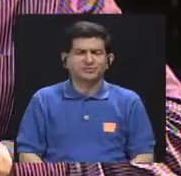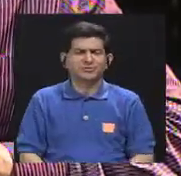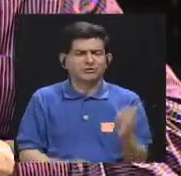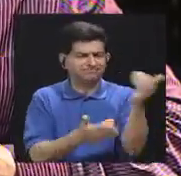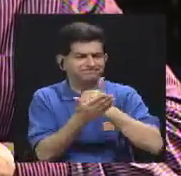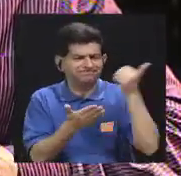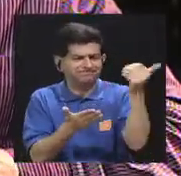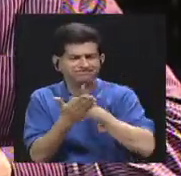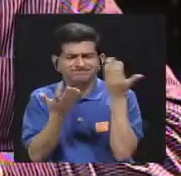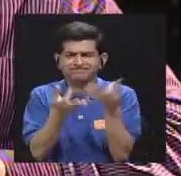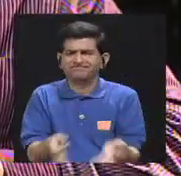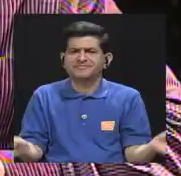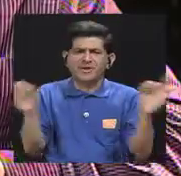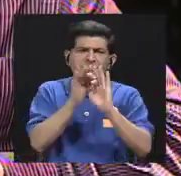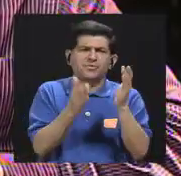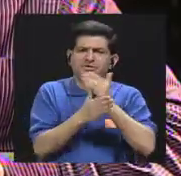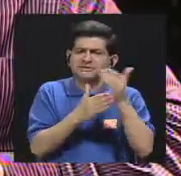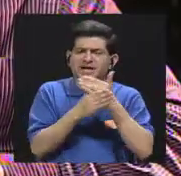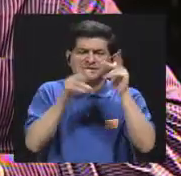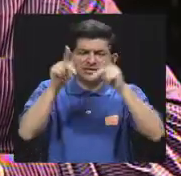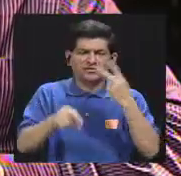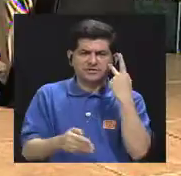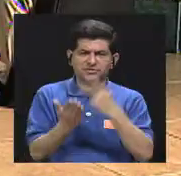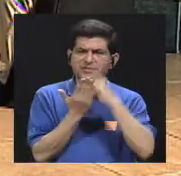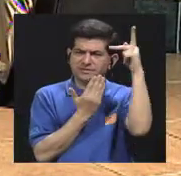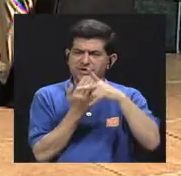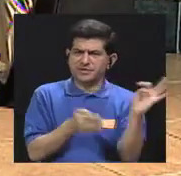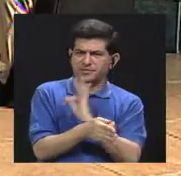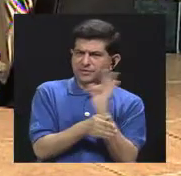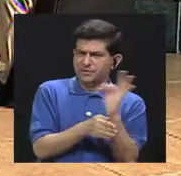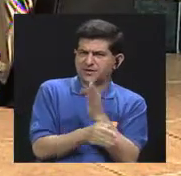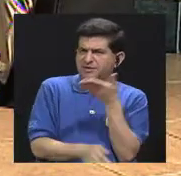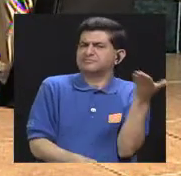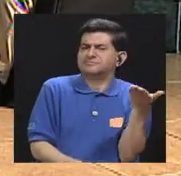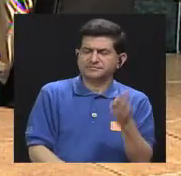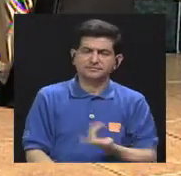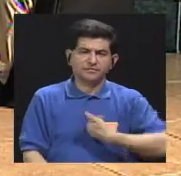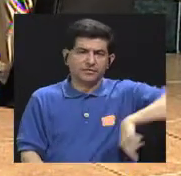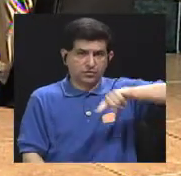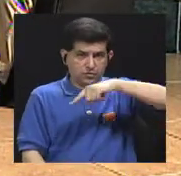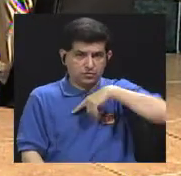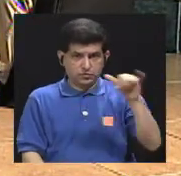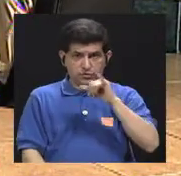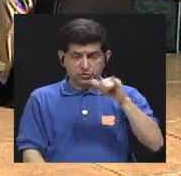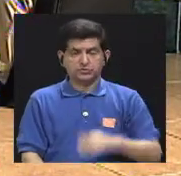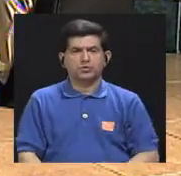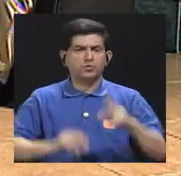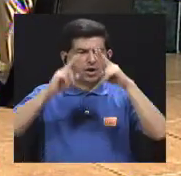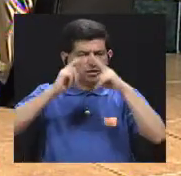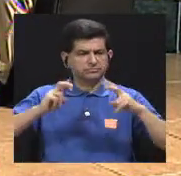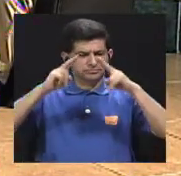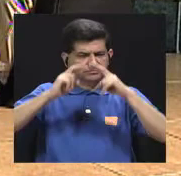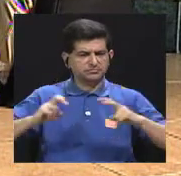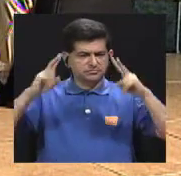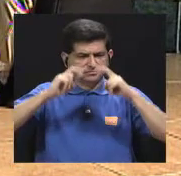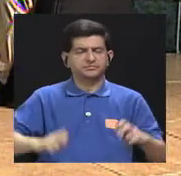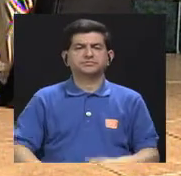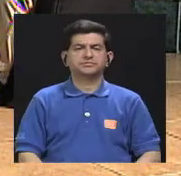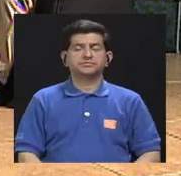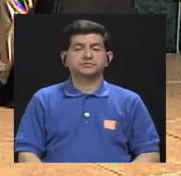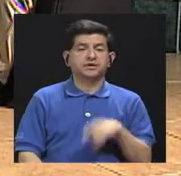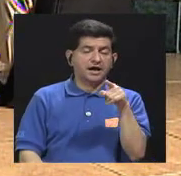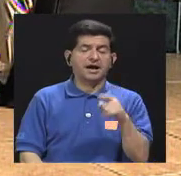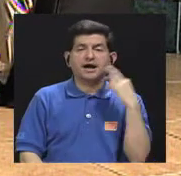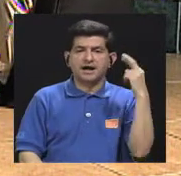recopilado que sea importante compartir con nuestros televidentes? Sí, nosotros también hemos analizado cuáles son las